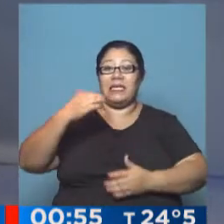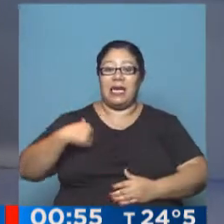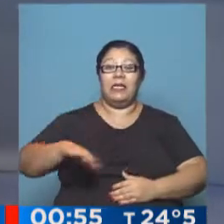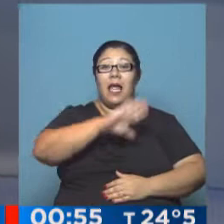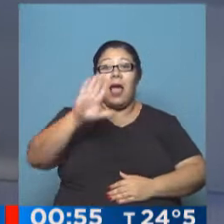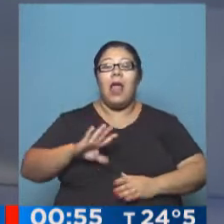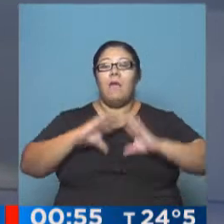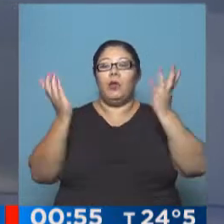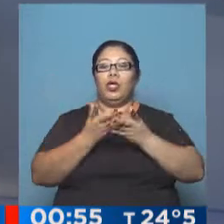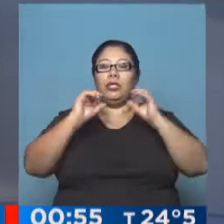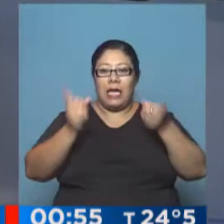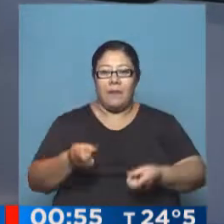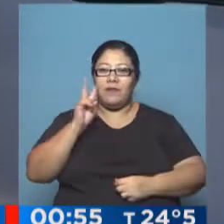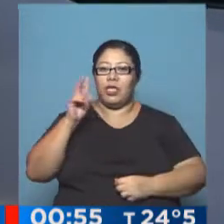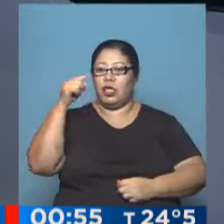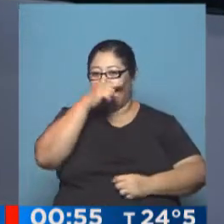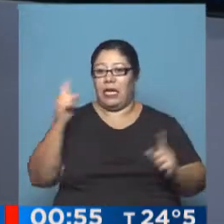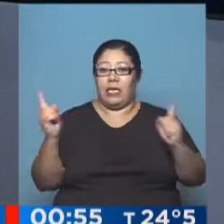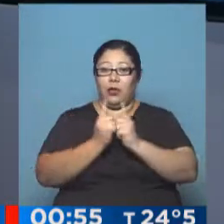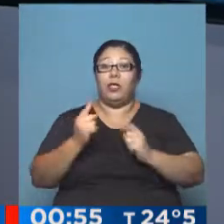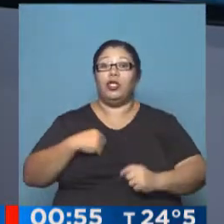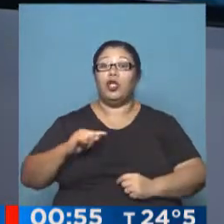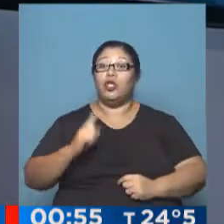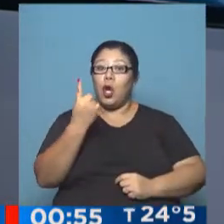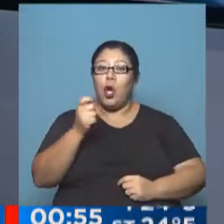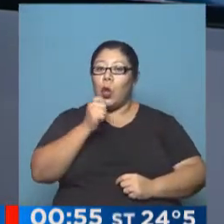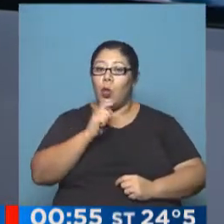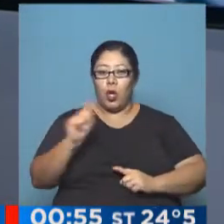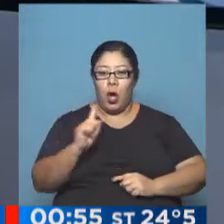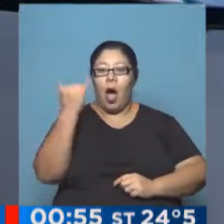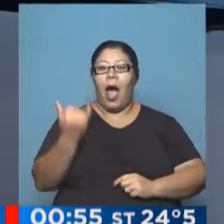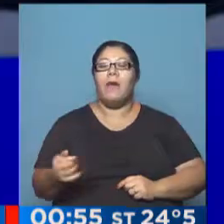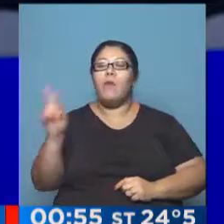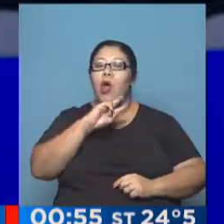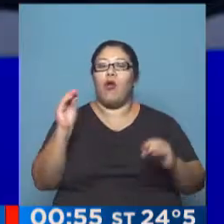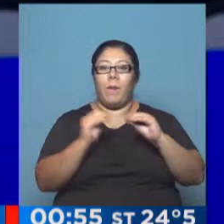región y el mundo. Somos Visión 7 Resumen y no estoy solo. Hay equipo. Gaby Previtera, ¿cómo estás?